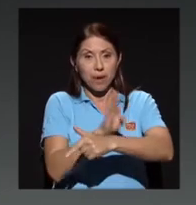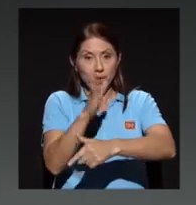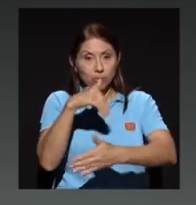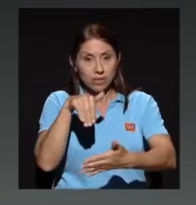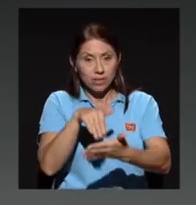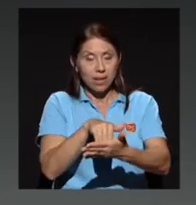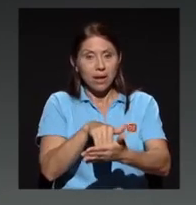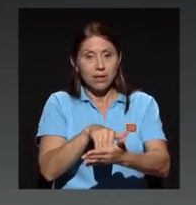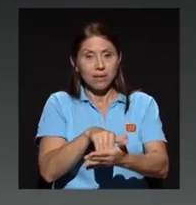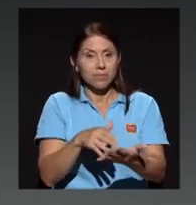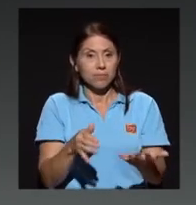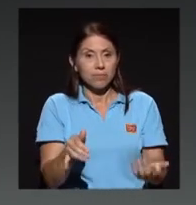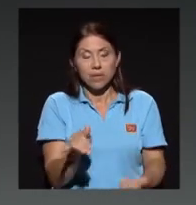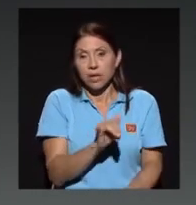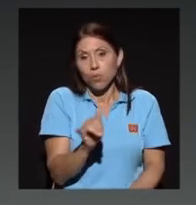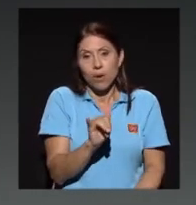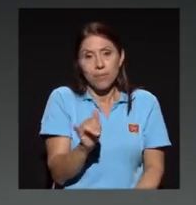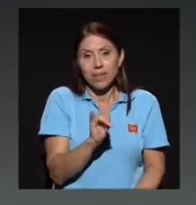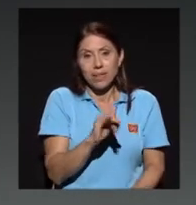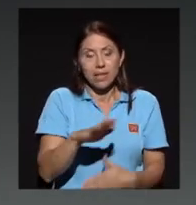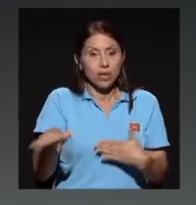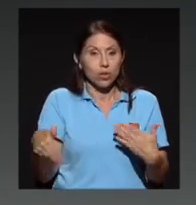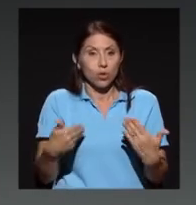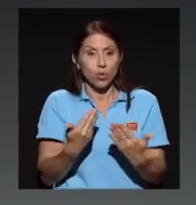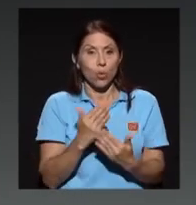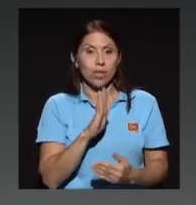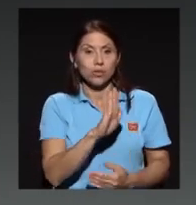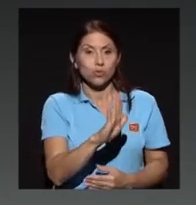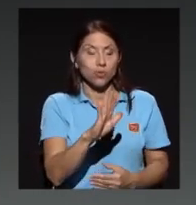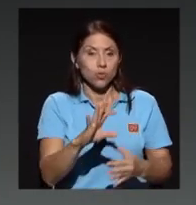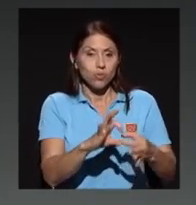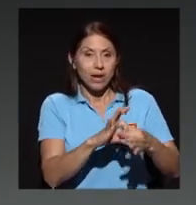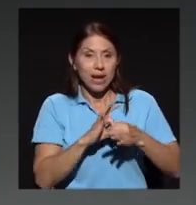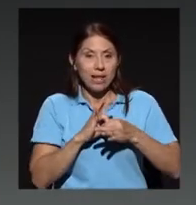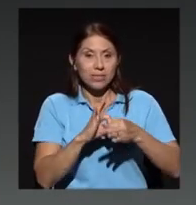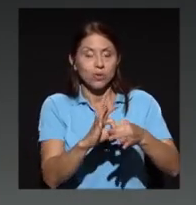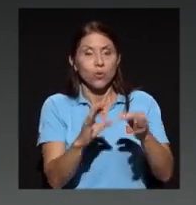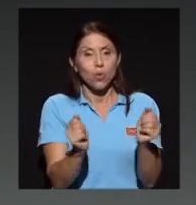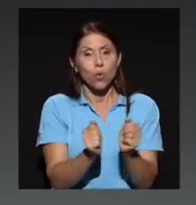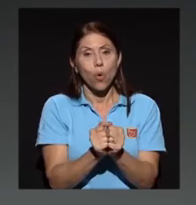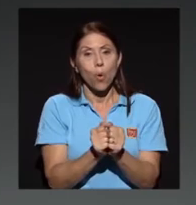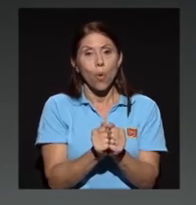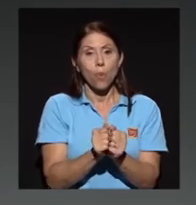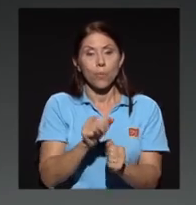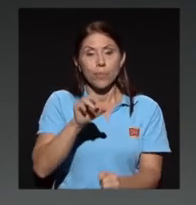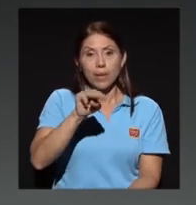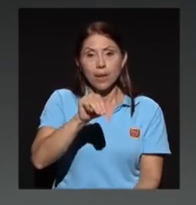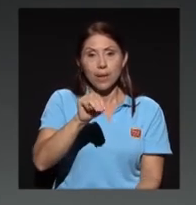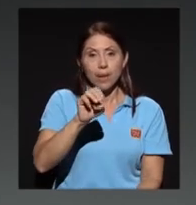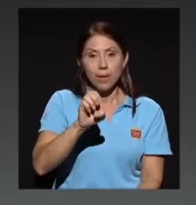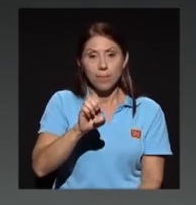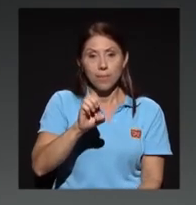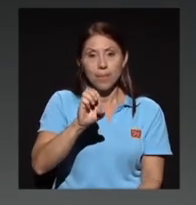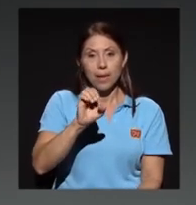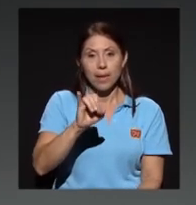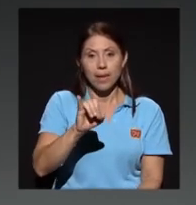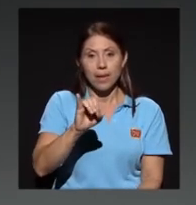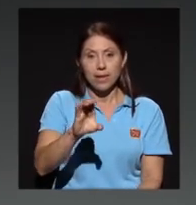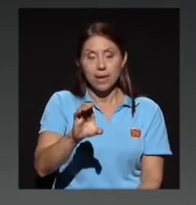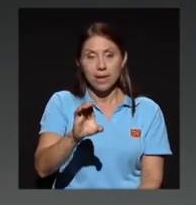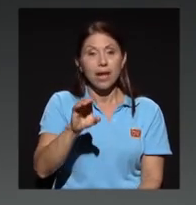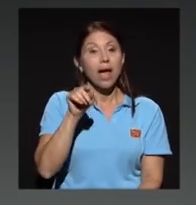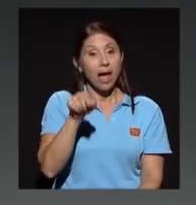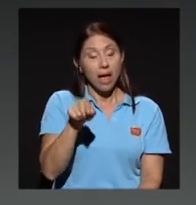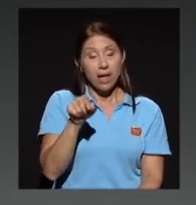igualmente toda su propia relación con MEIC donde le ha tocado muchos